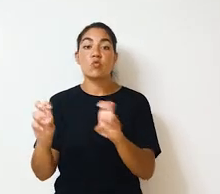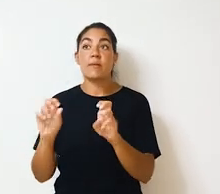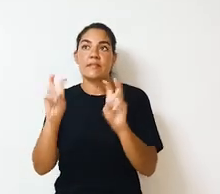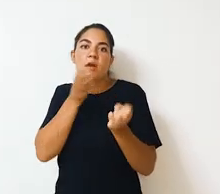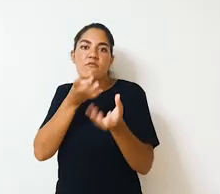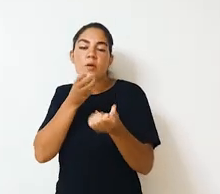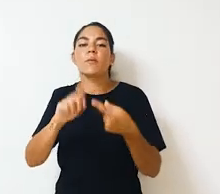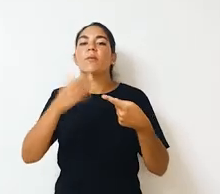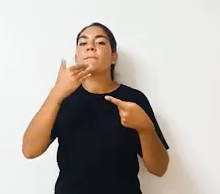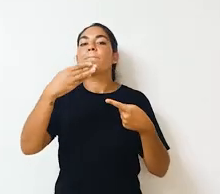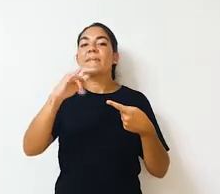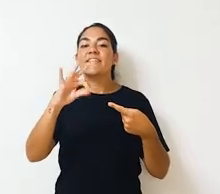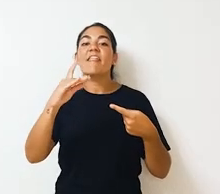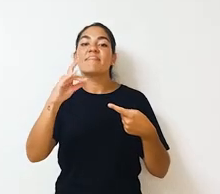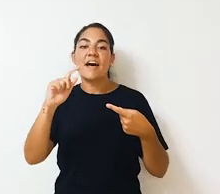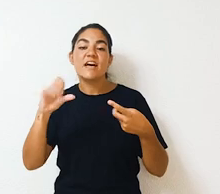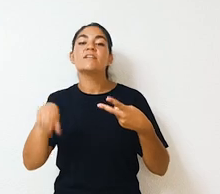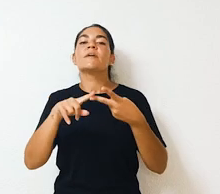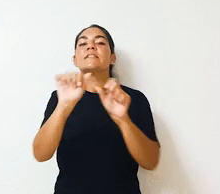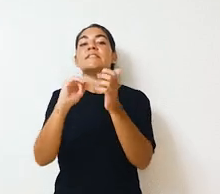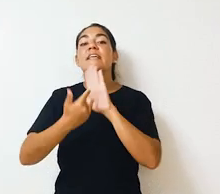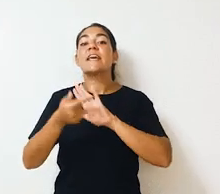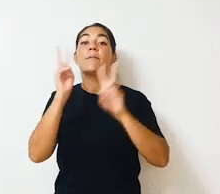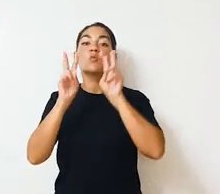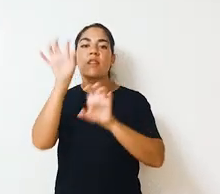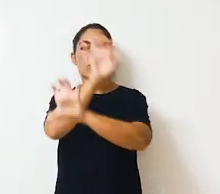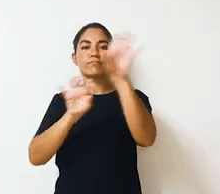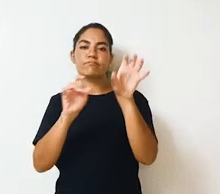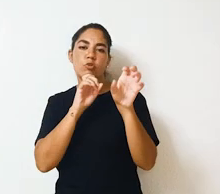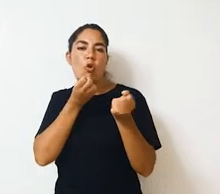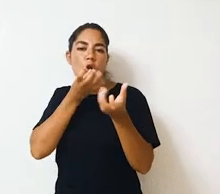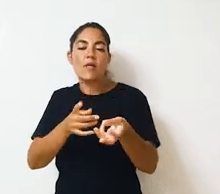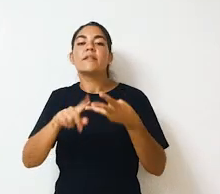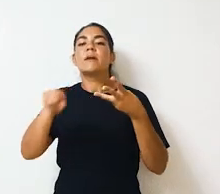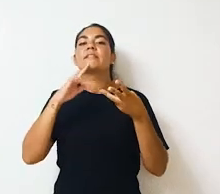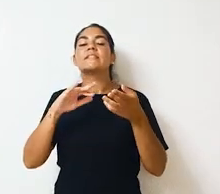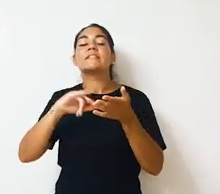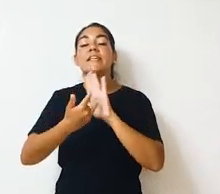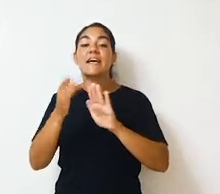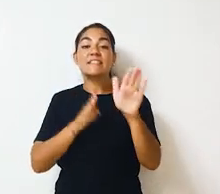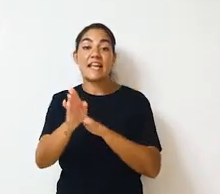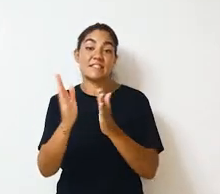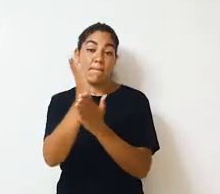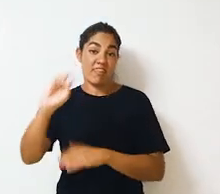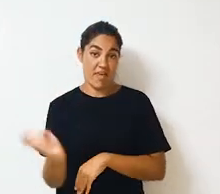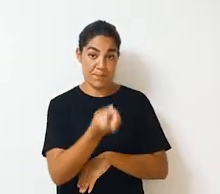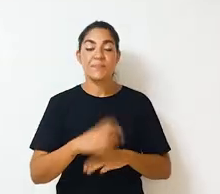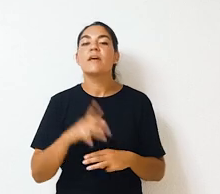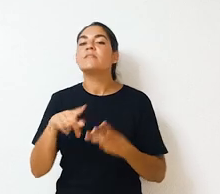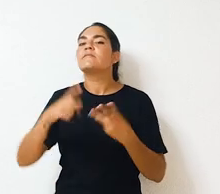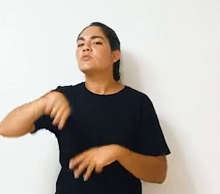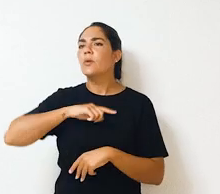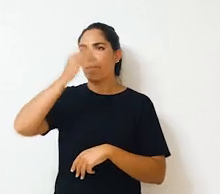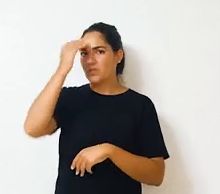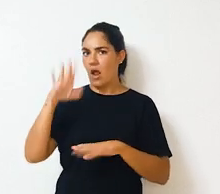profundizan en las nuevas herramientas para trabajar en la información. El Big Data, técnicas de visualización de la información o la narrativa transmedia. Desde la